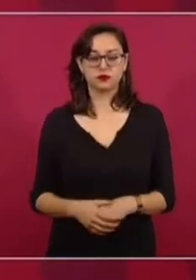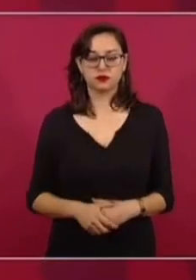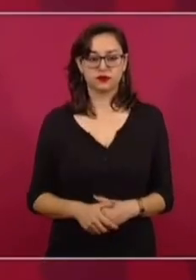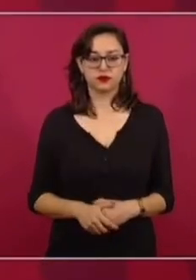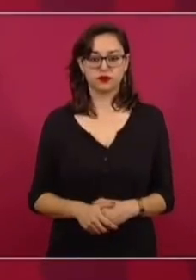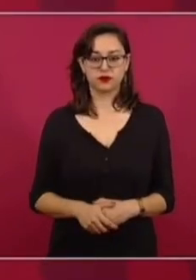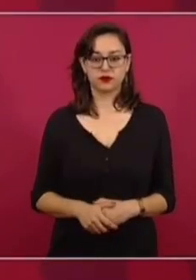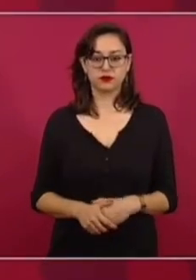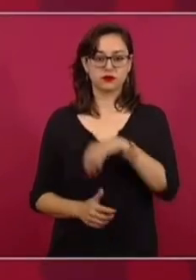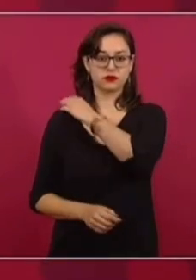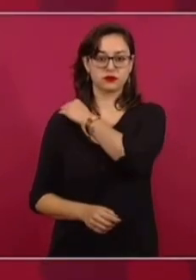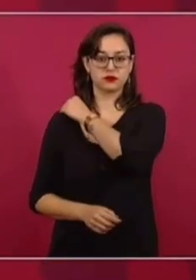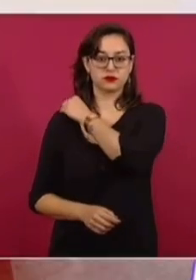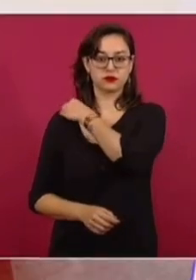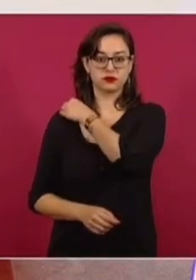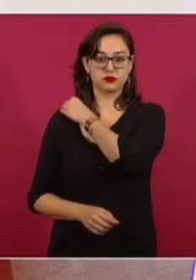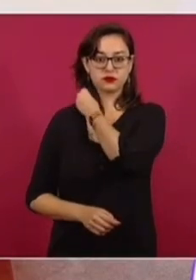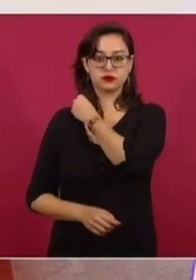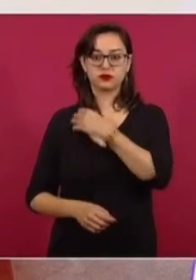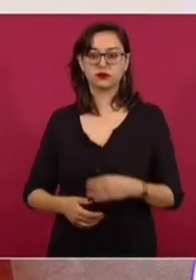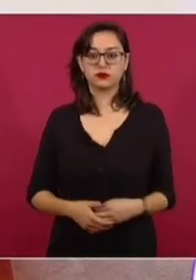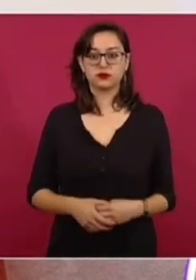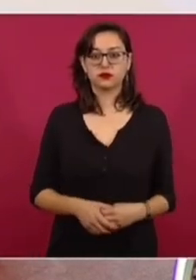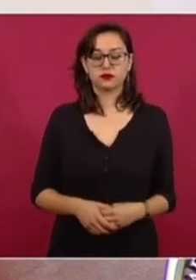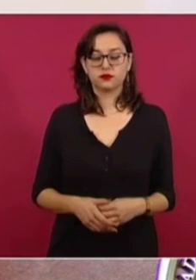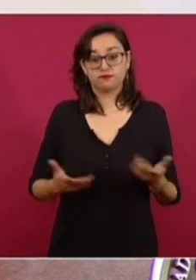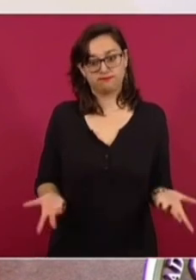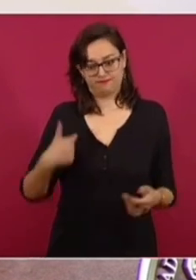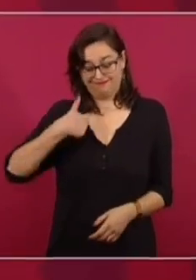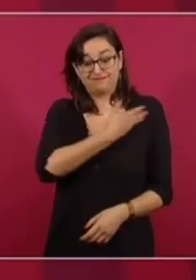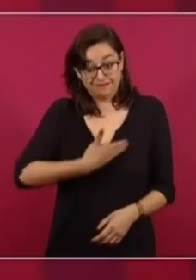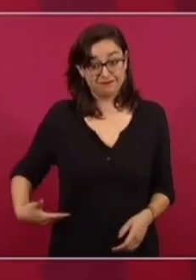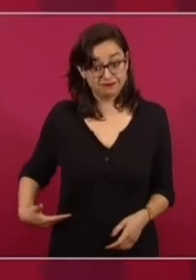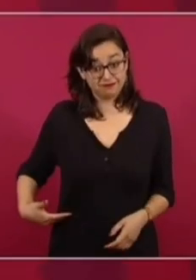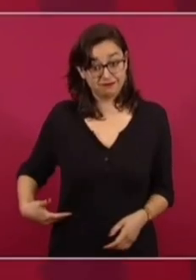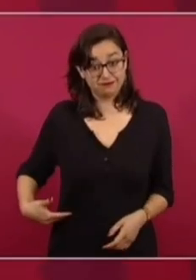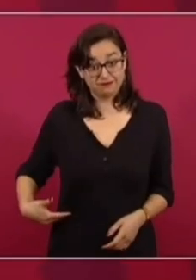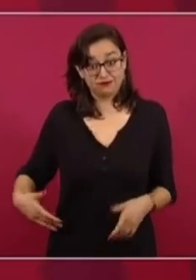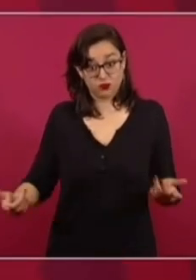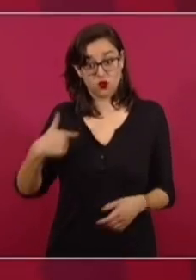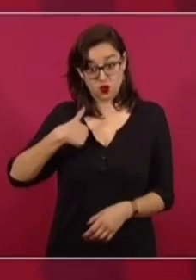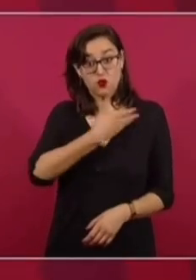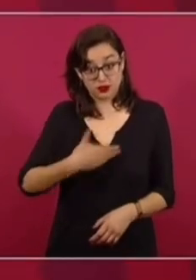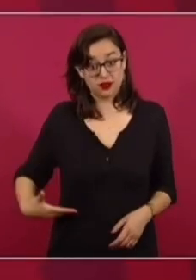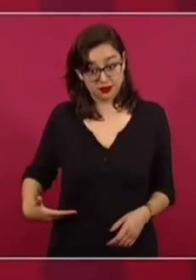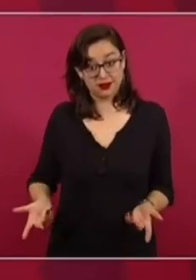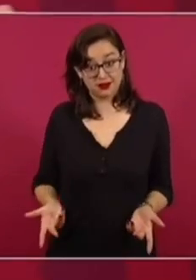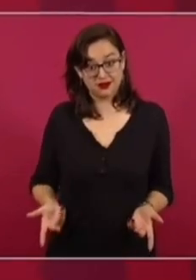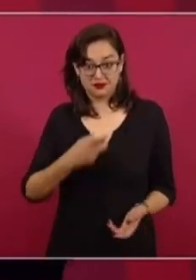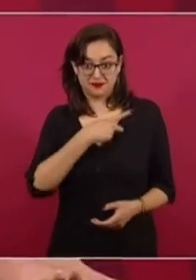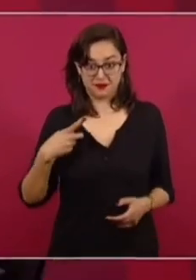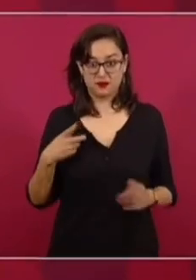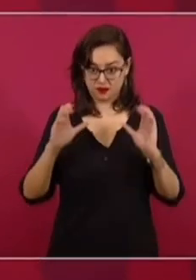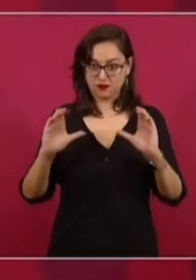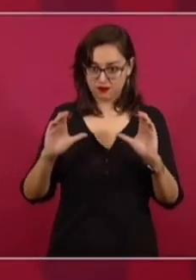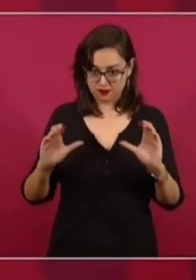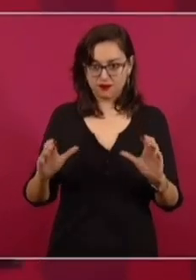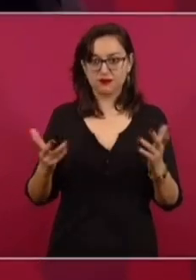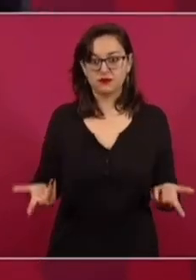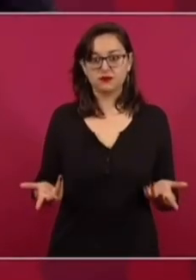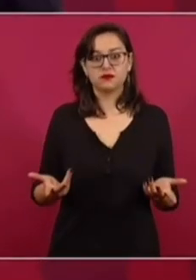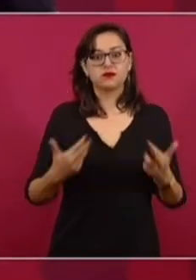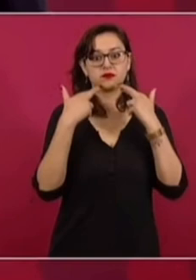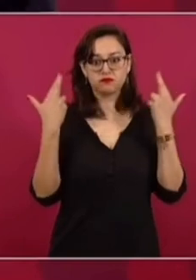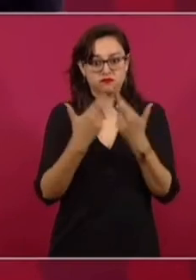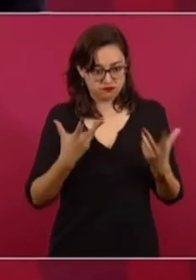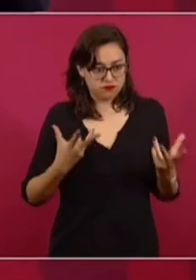hay que cuidar, como decía don Adolfo, Cortina, la investidura, pues sería una reunión con ellos. Ahí sí no podrían estar